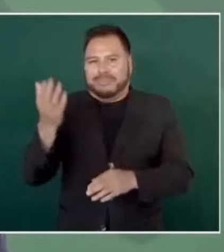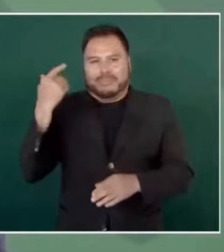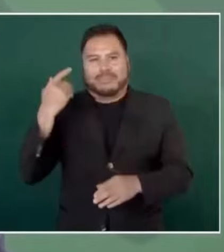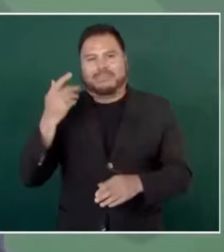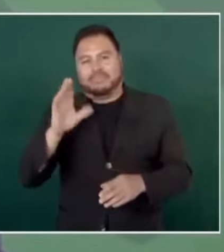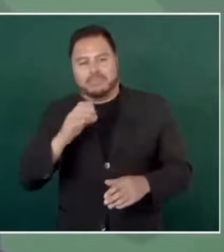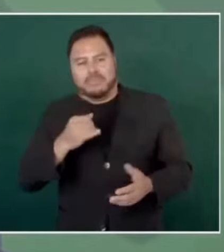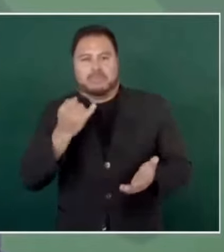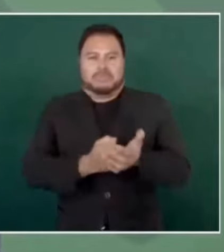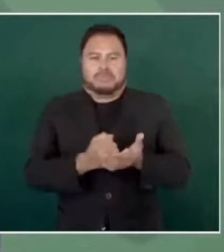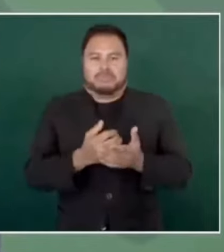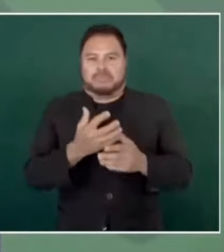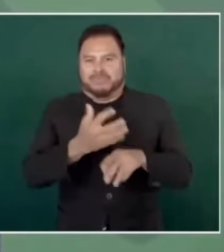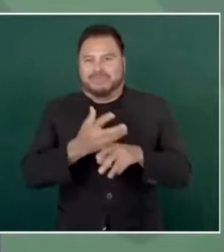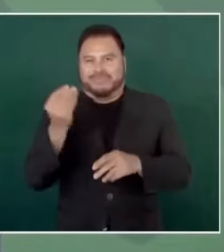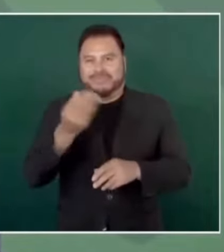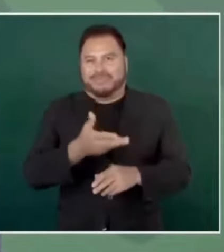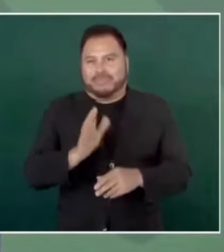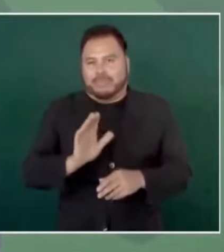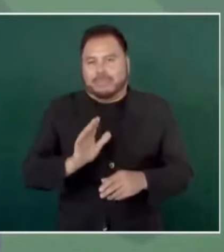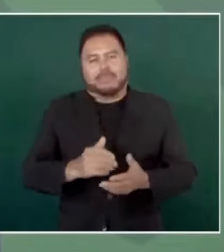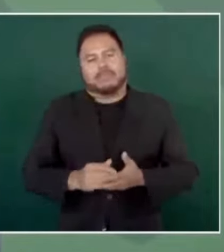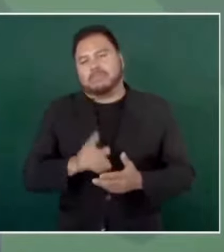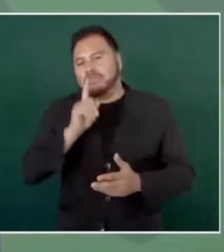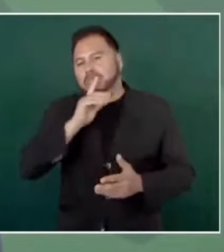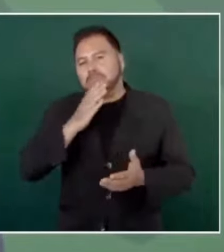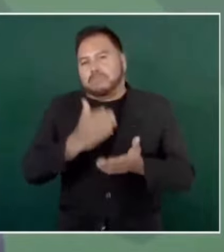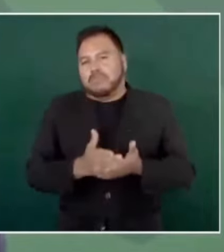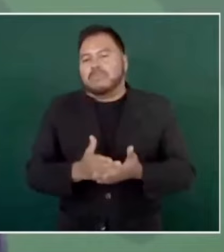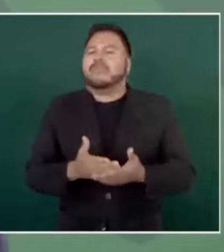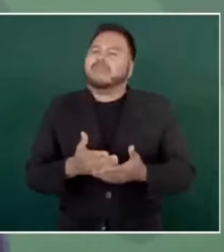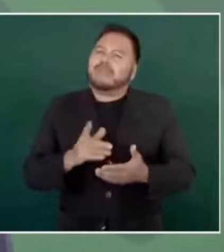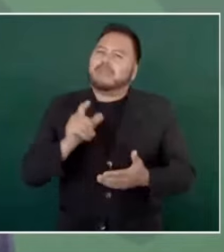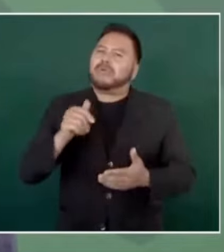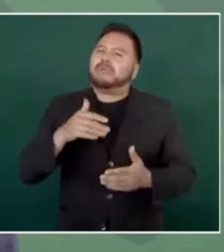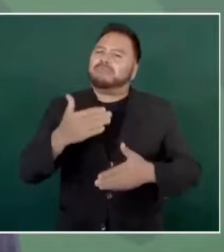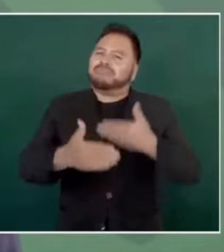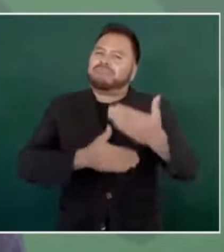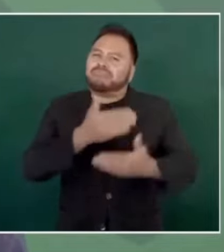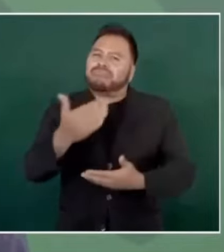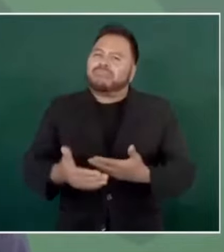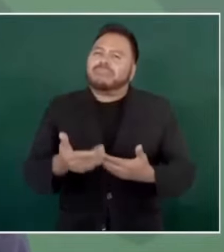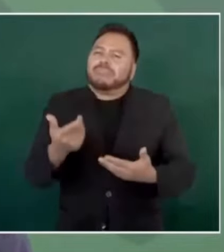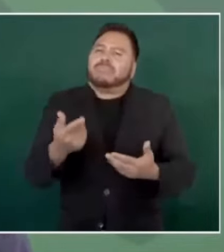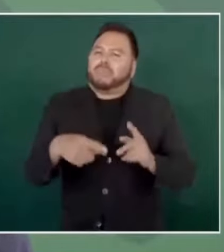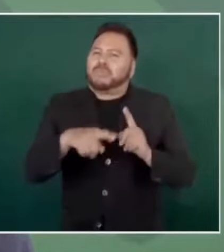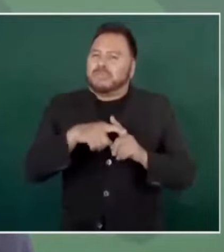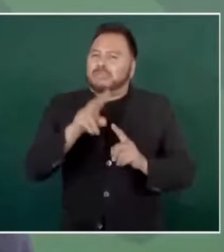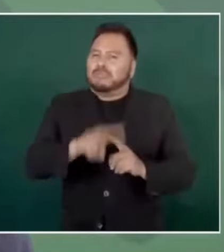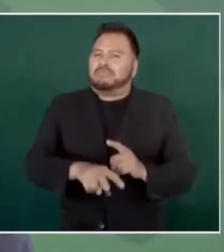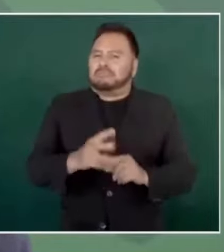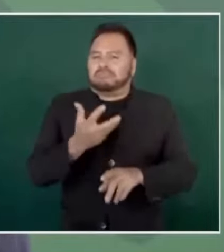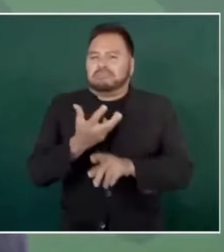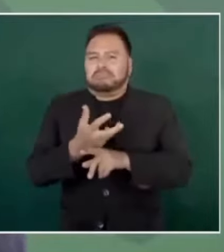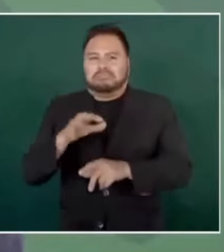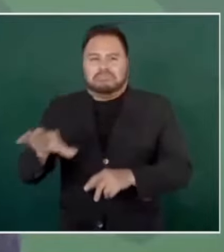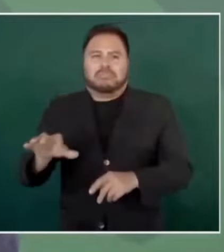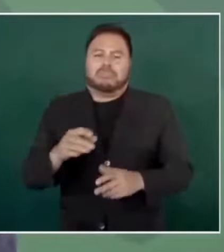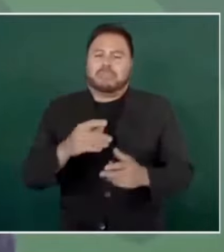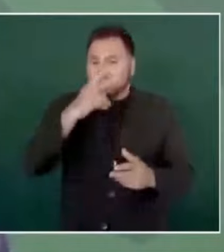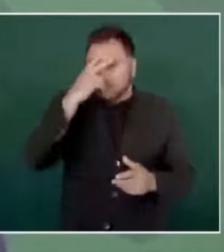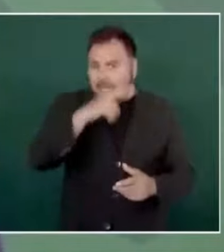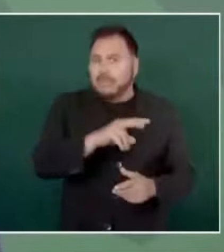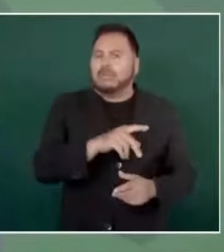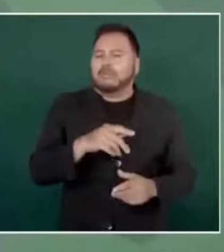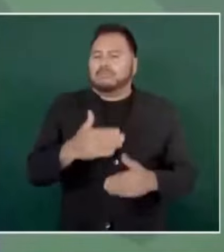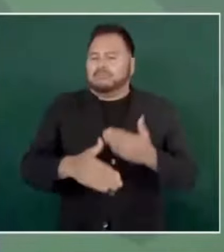más las cosas buenas para los dos pueblos, tanto para Estados